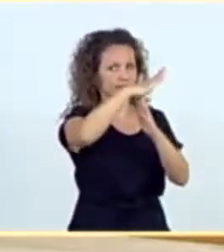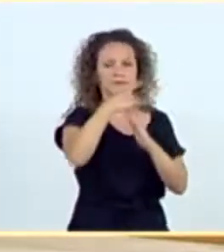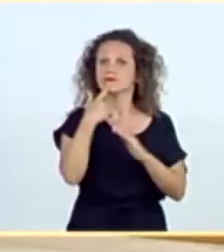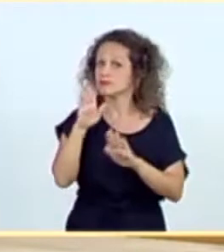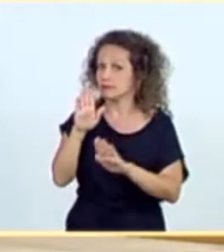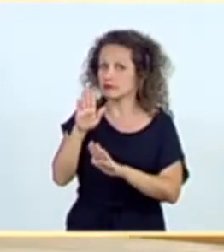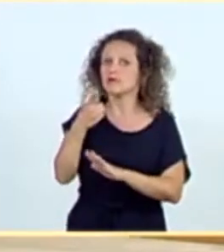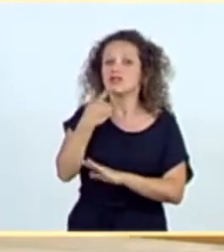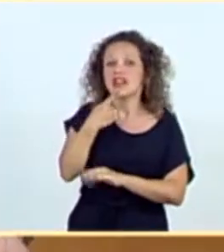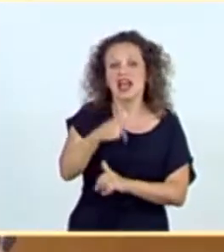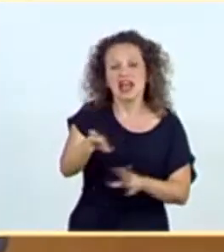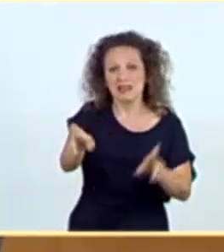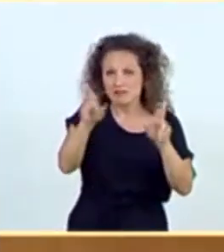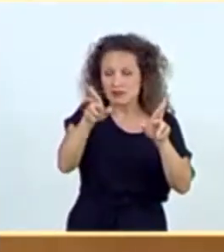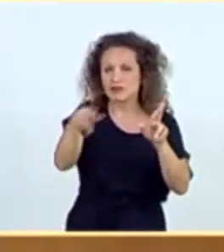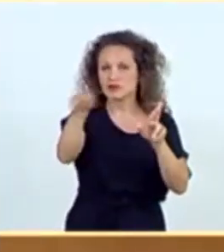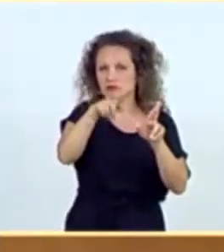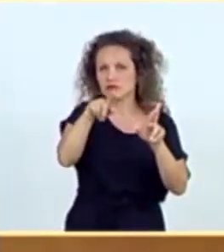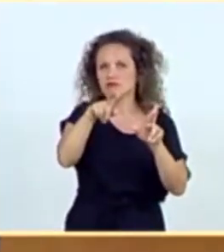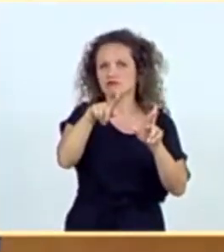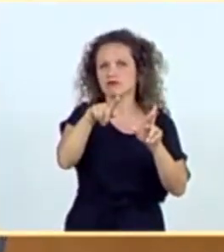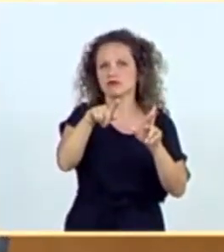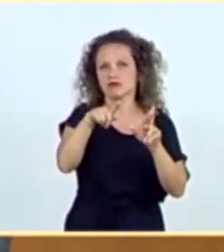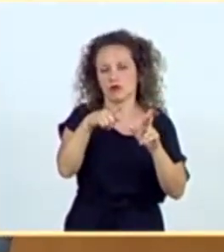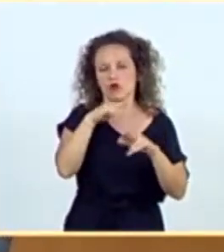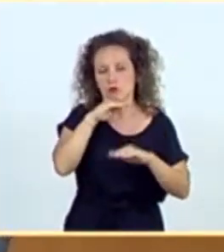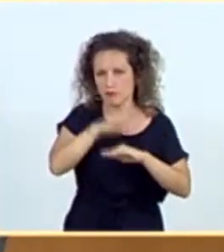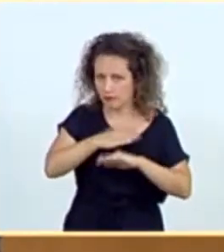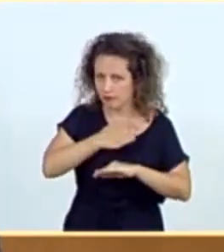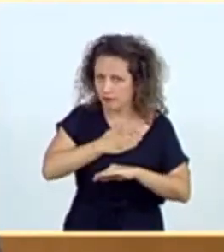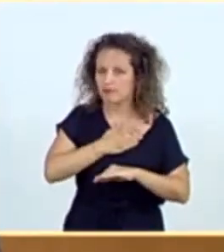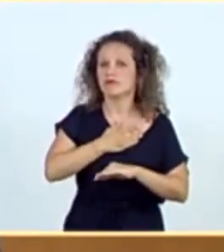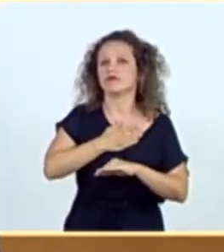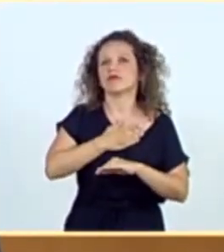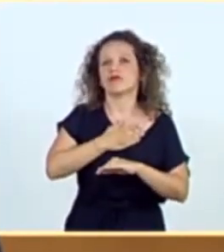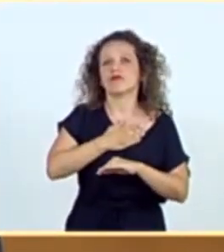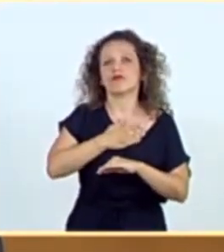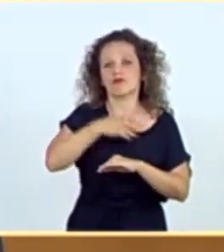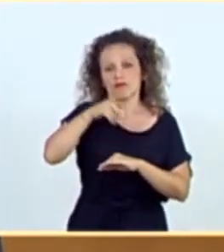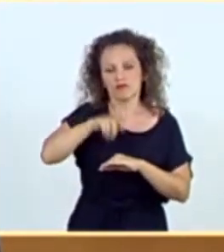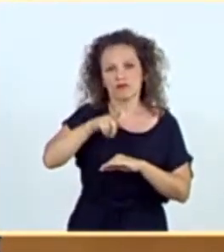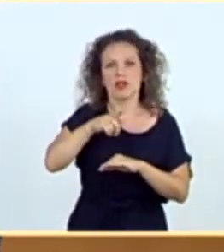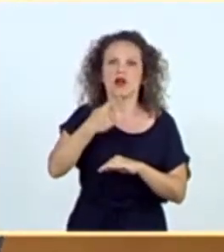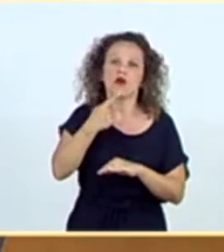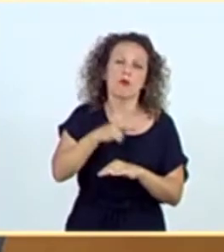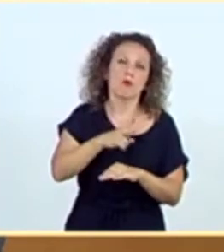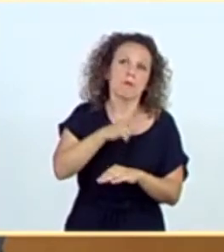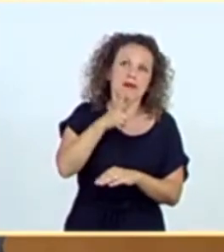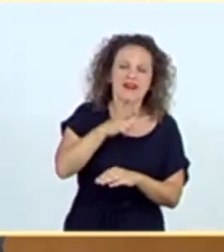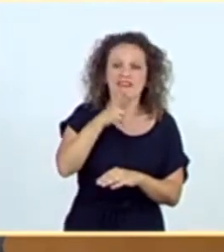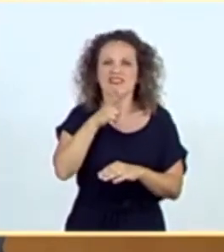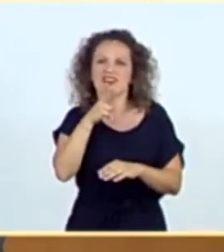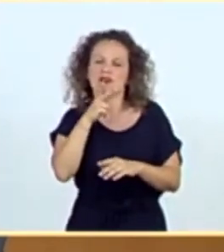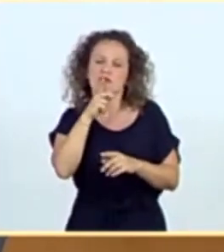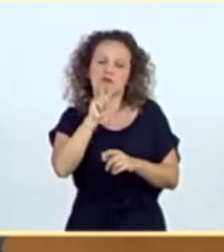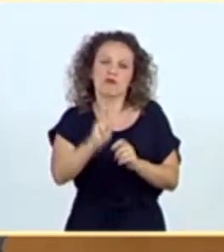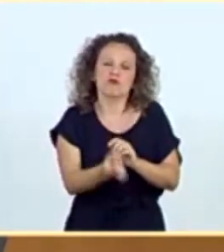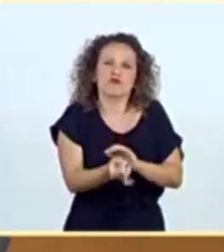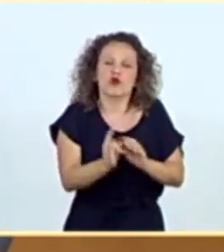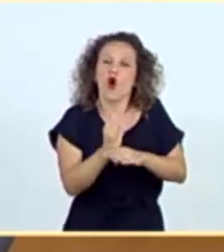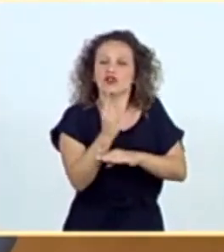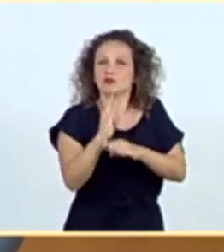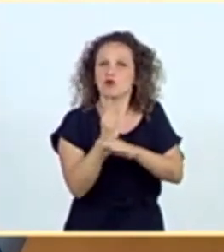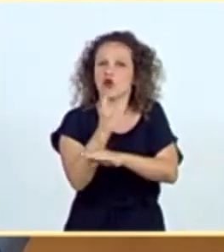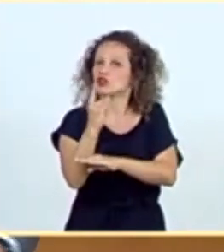haga caso y no fracase también en los rebrotes, que no son los brotes verdes que hacen siempre famoso el Partido Socialista, sino que, en sanidad,